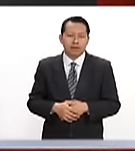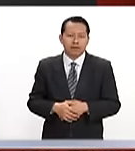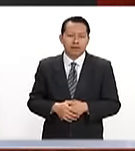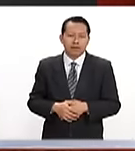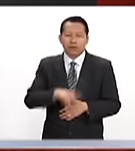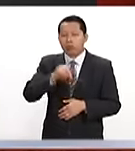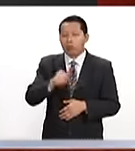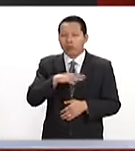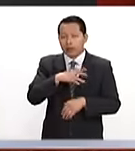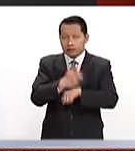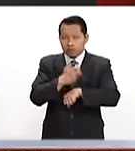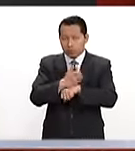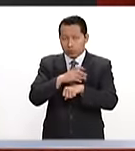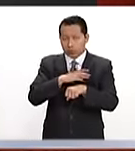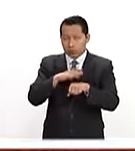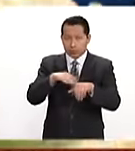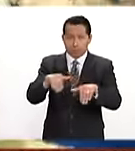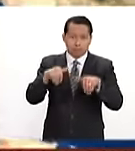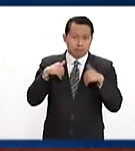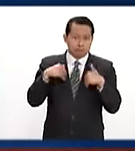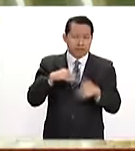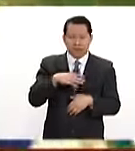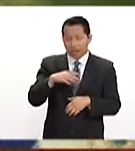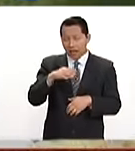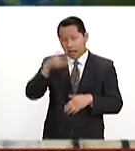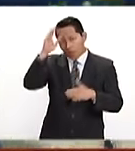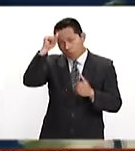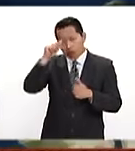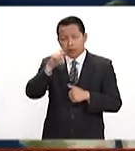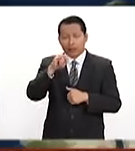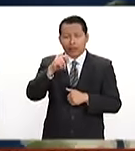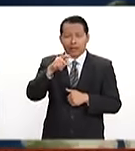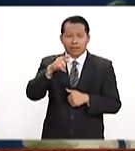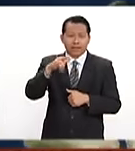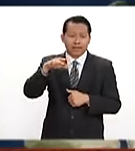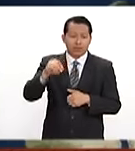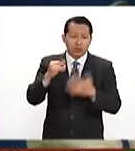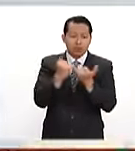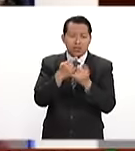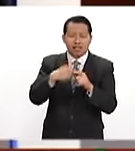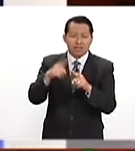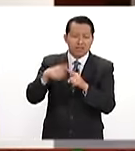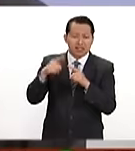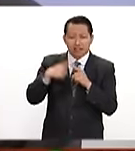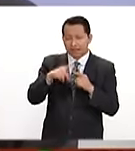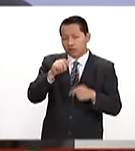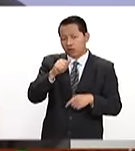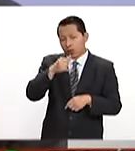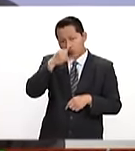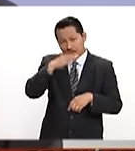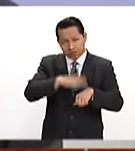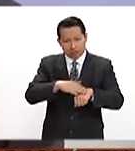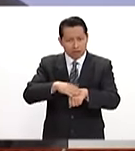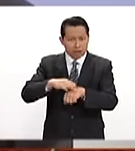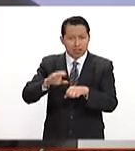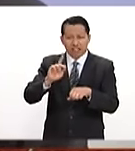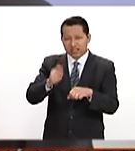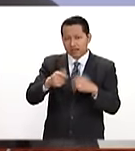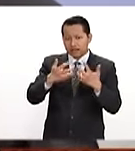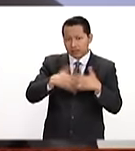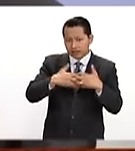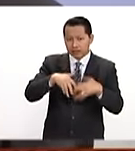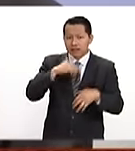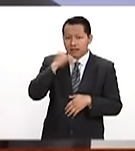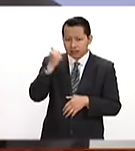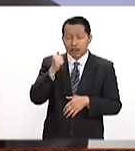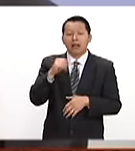Luego de que Estados Unidos se retirara del acuerdo transpacífico y de diferentes amenazas de Trump en contra de automotrices alemanas,